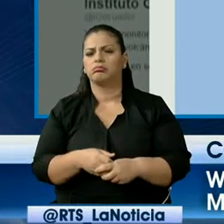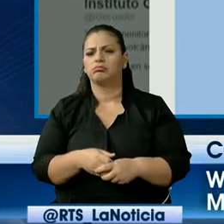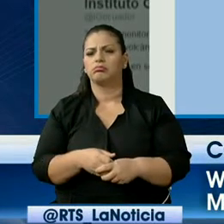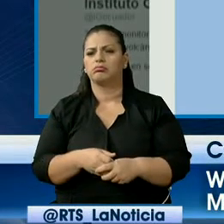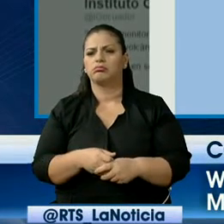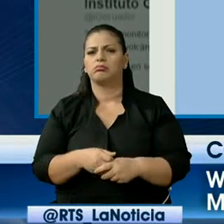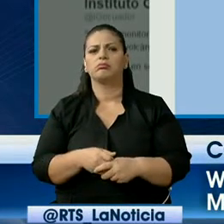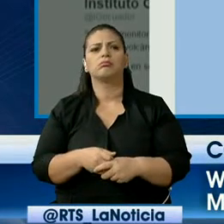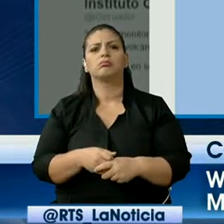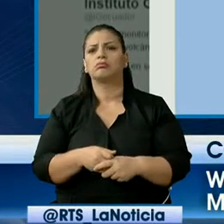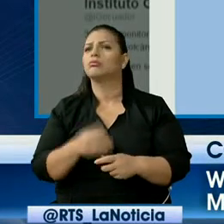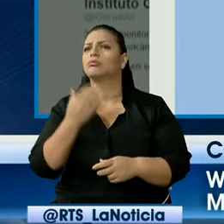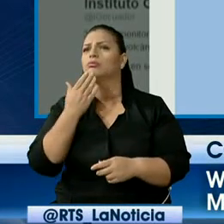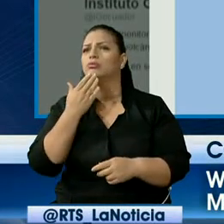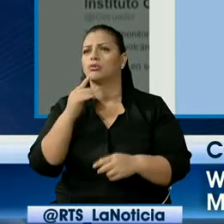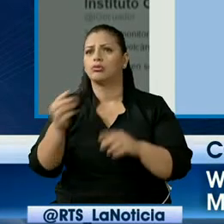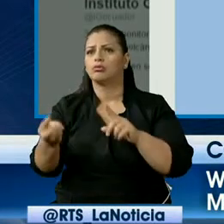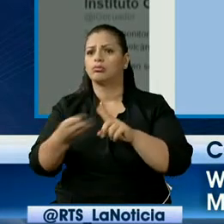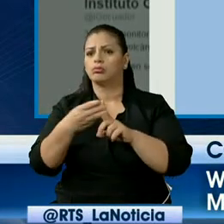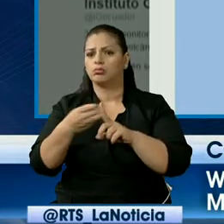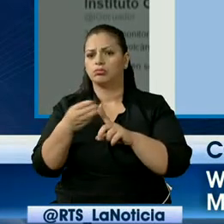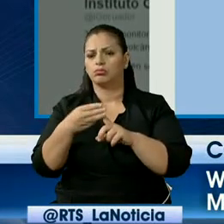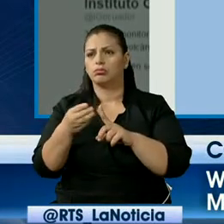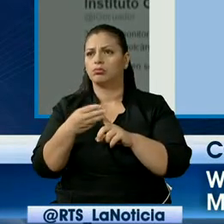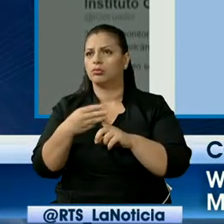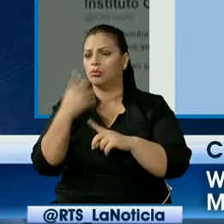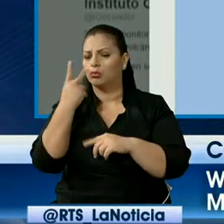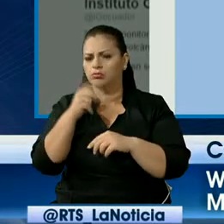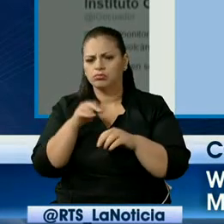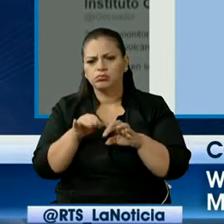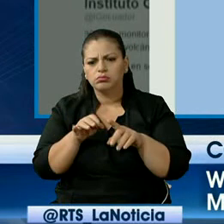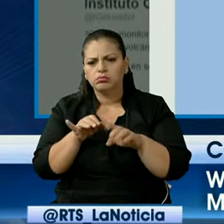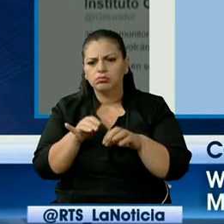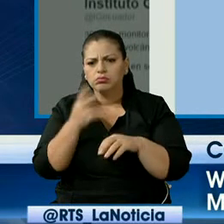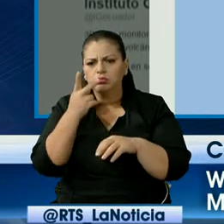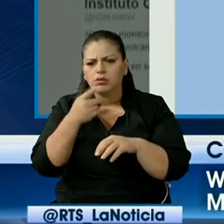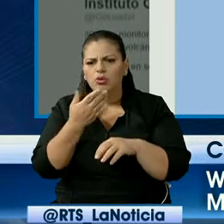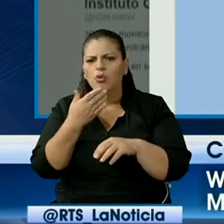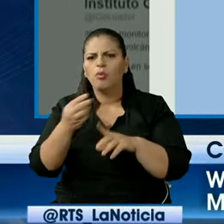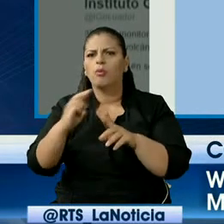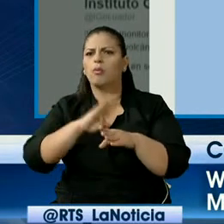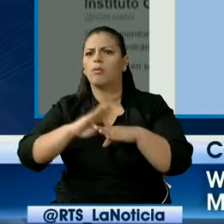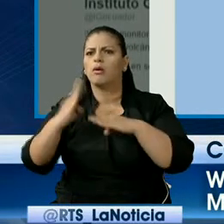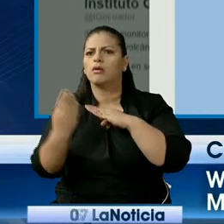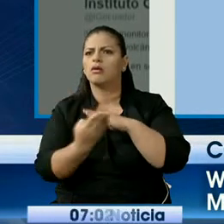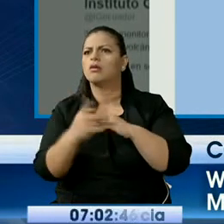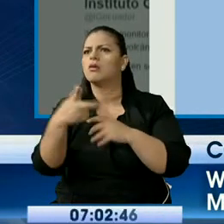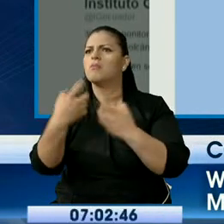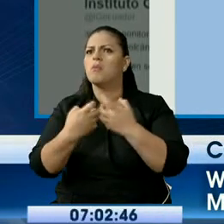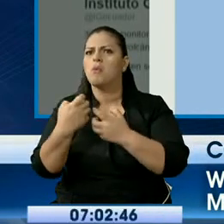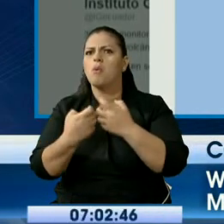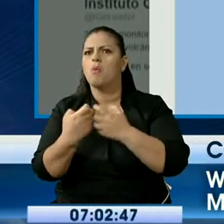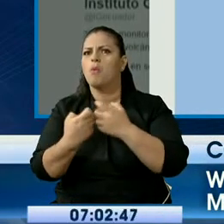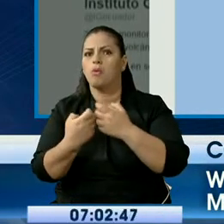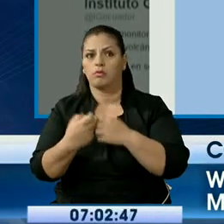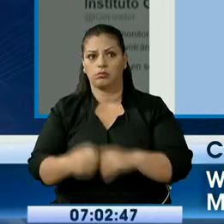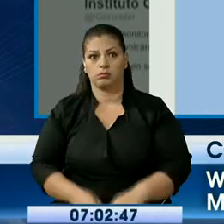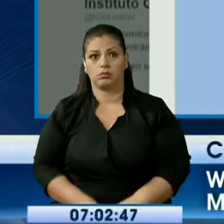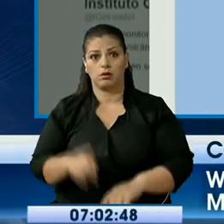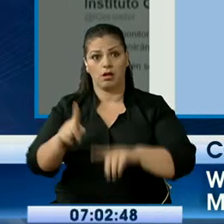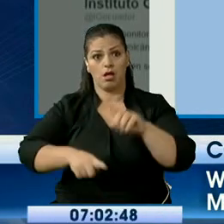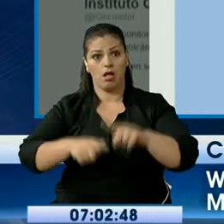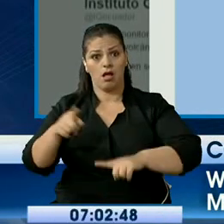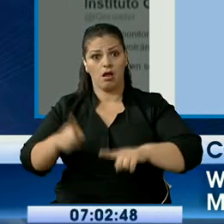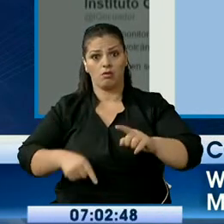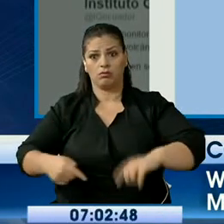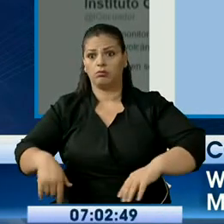ha pasado en Bahía? Que me han comunicado, y le digo por mensajes, que hay gente que ha dormido en las calles en